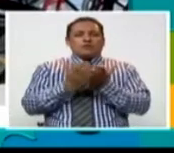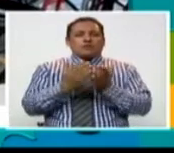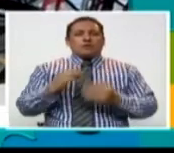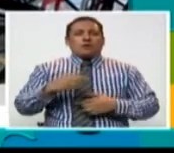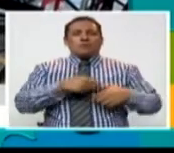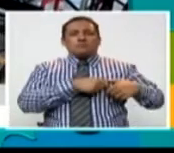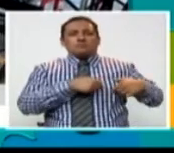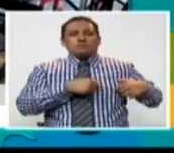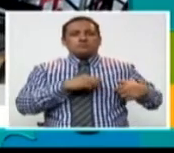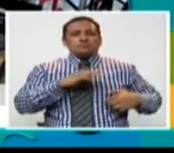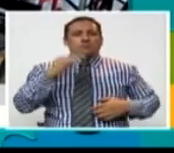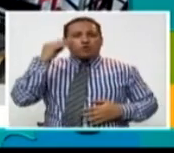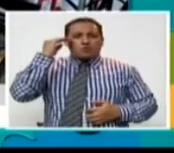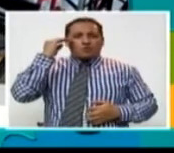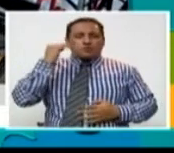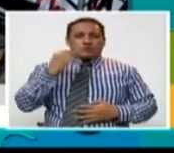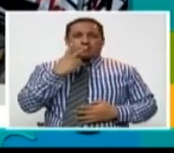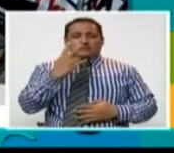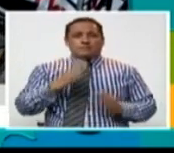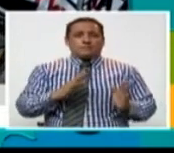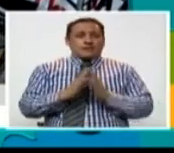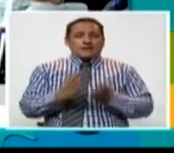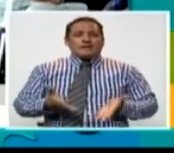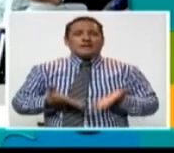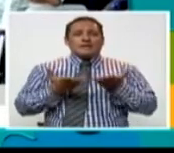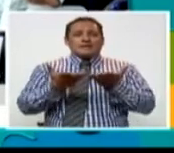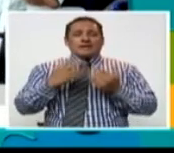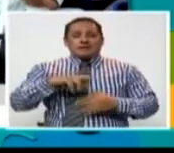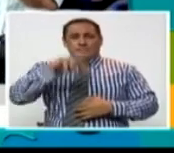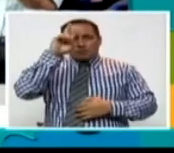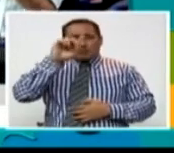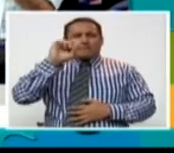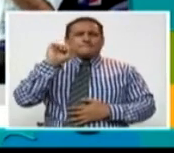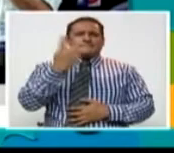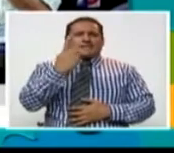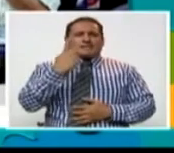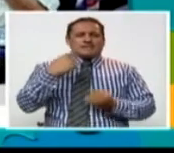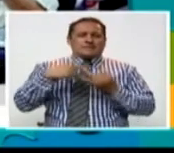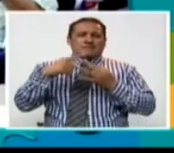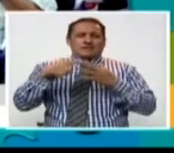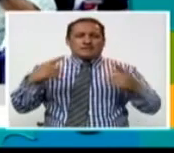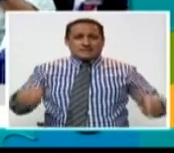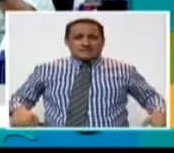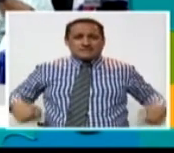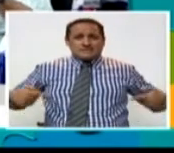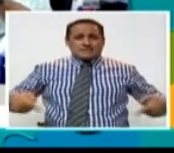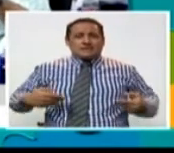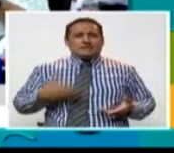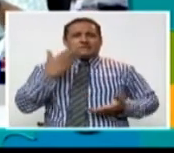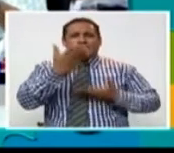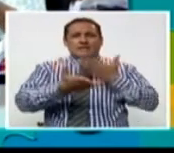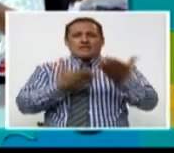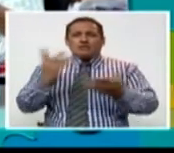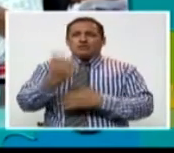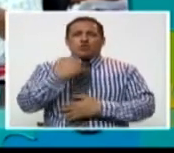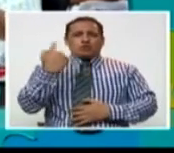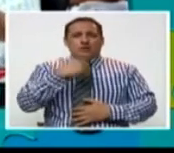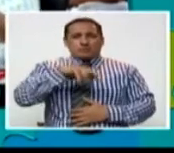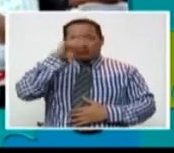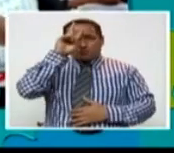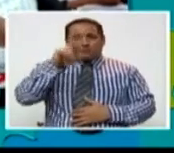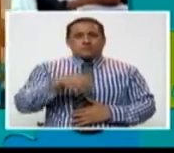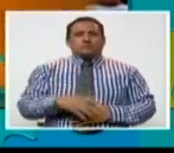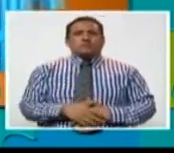de los Santos de los Últimos Días, ASPER-SUD, que entregó a nuestro país mil sillas de ruedas, y están siendo distribuidas a nivel